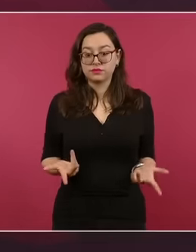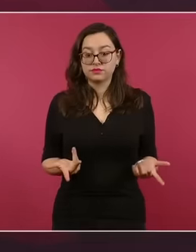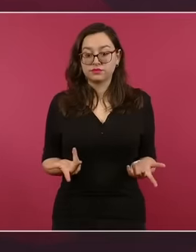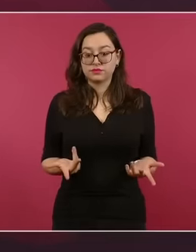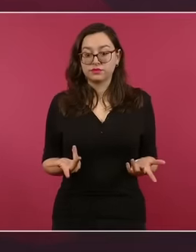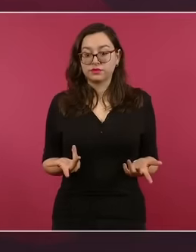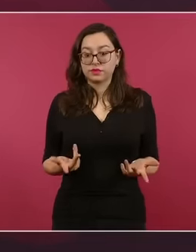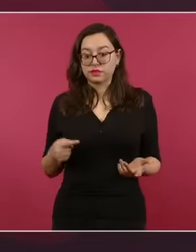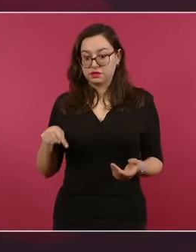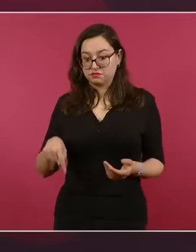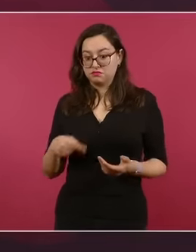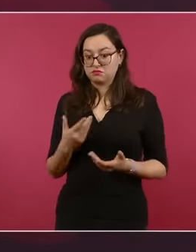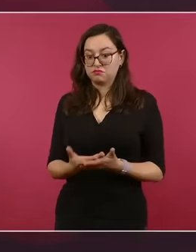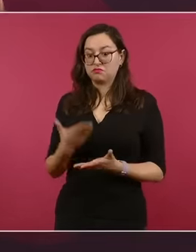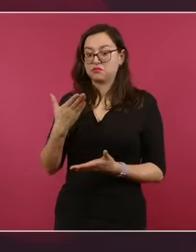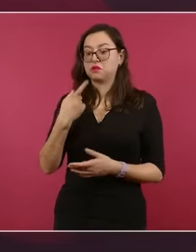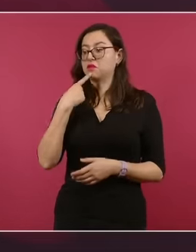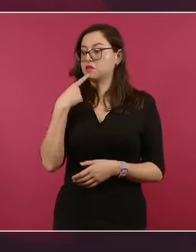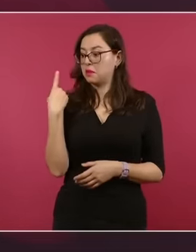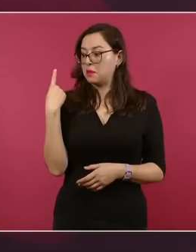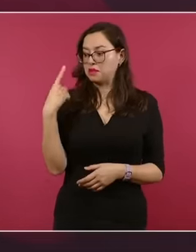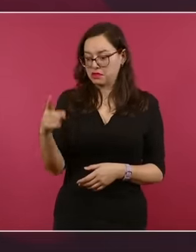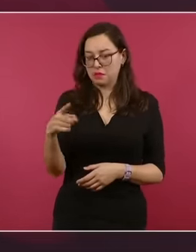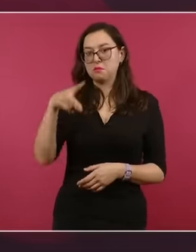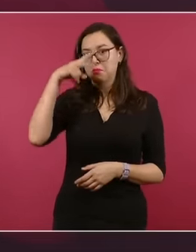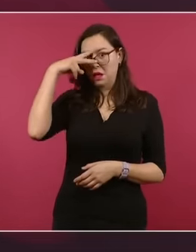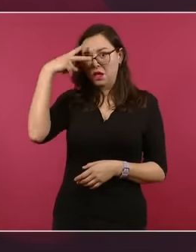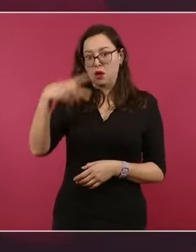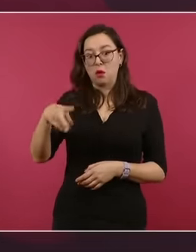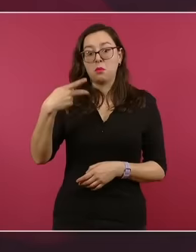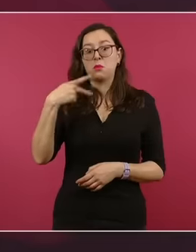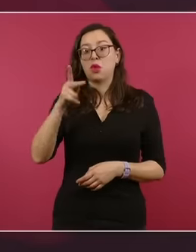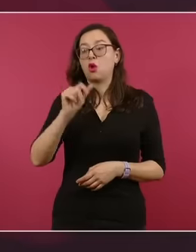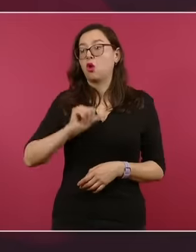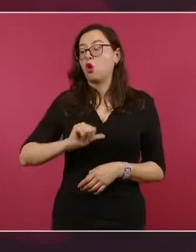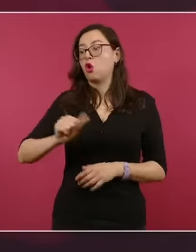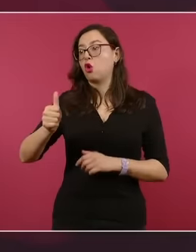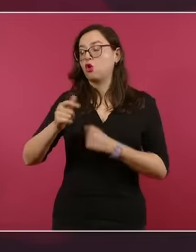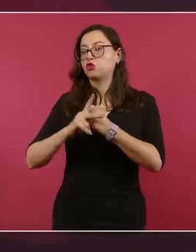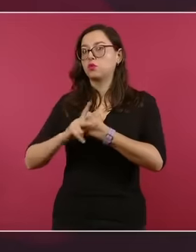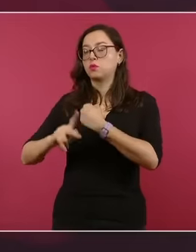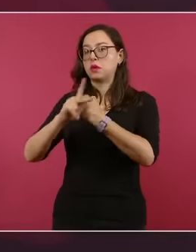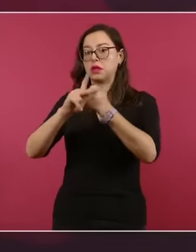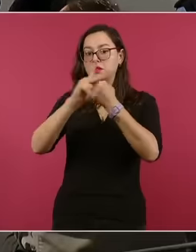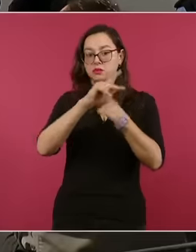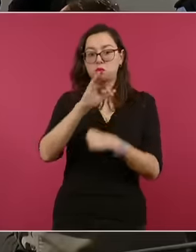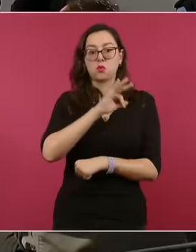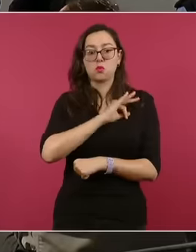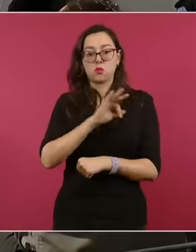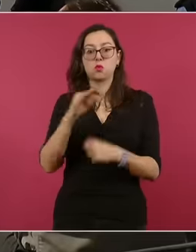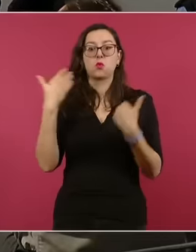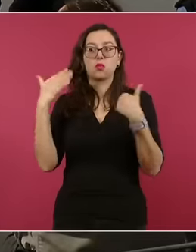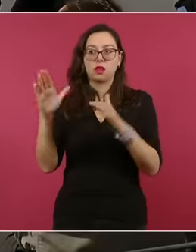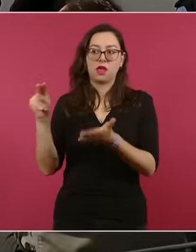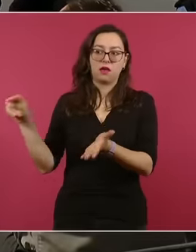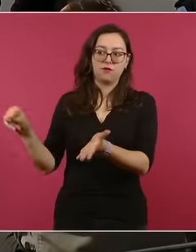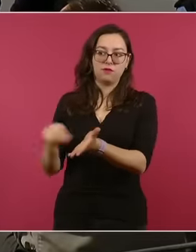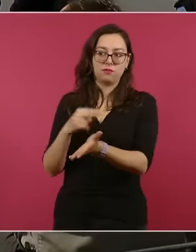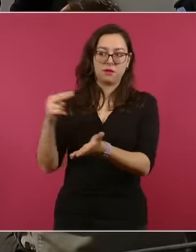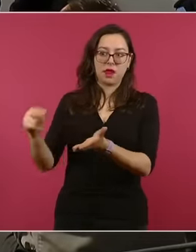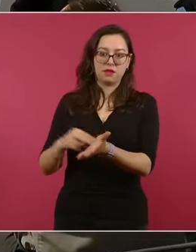países de manera voluntaria esta denuncia,